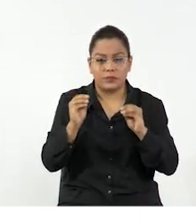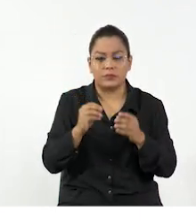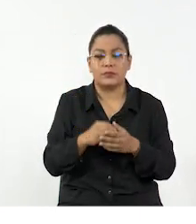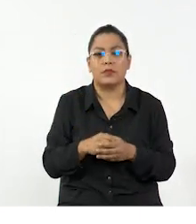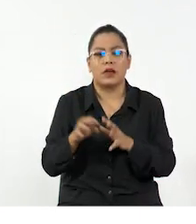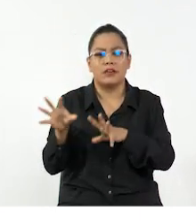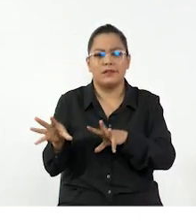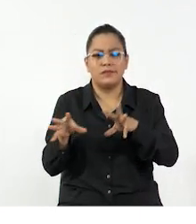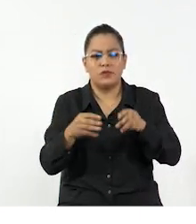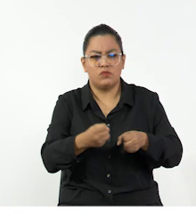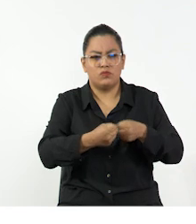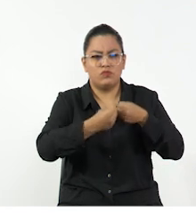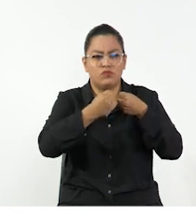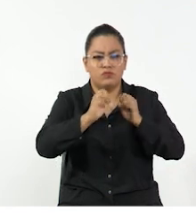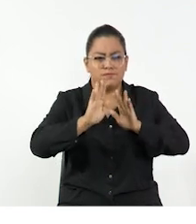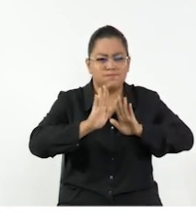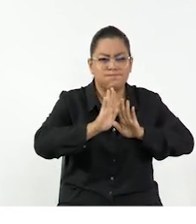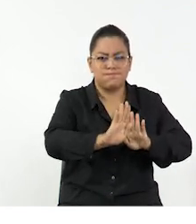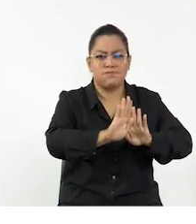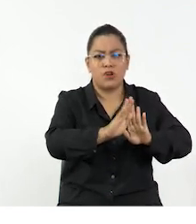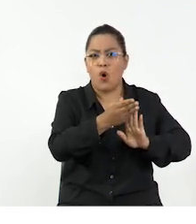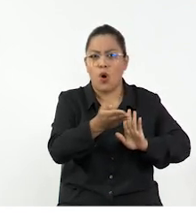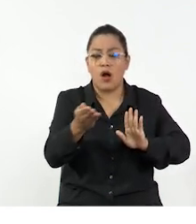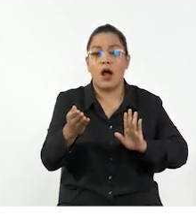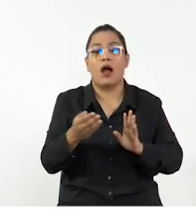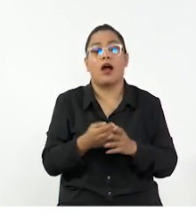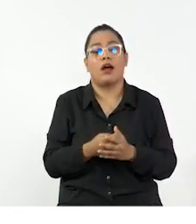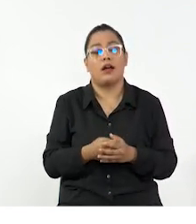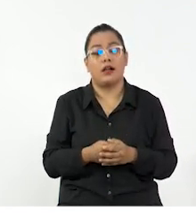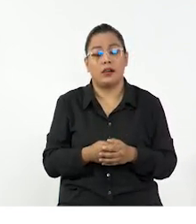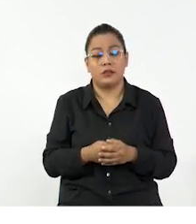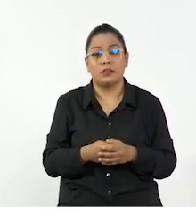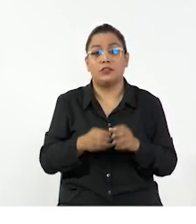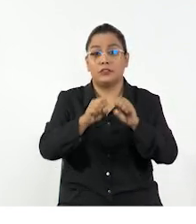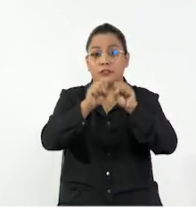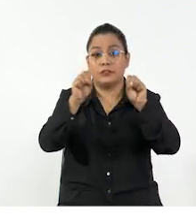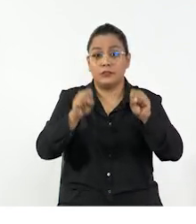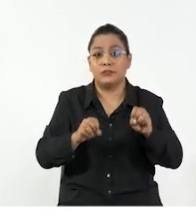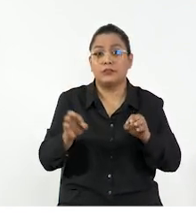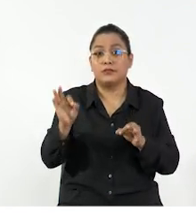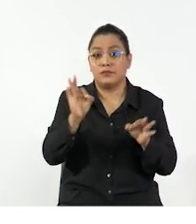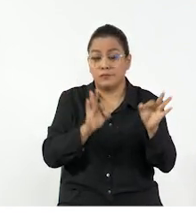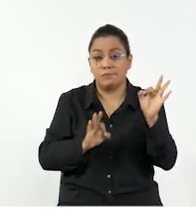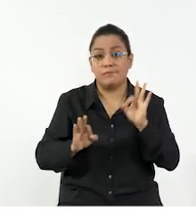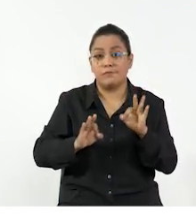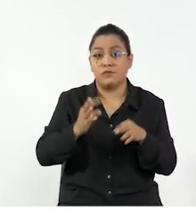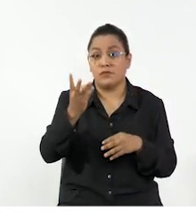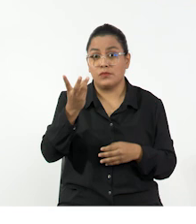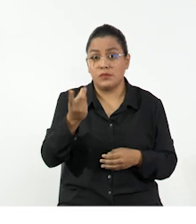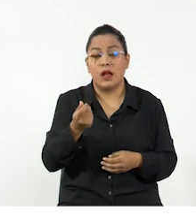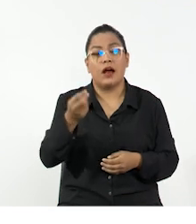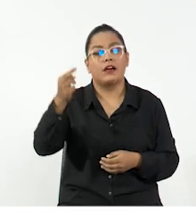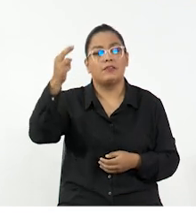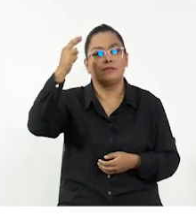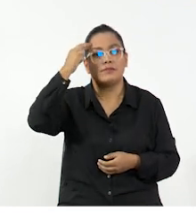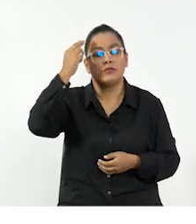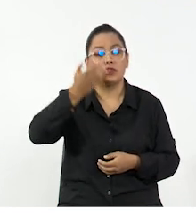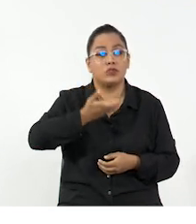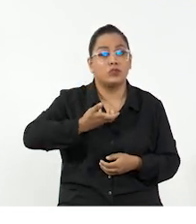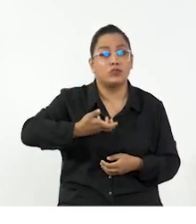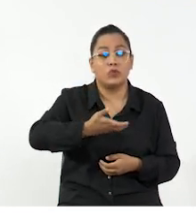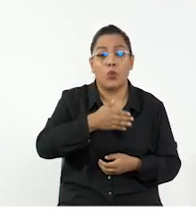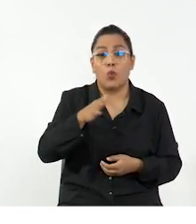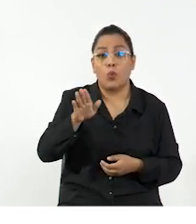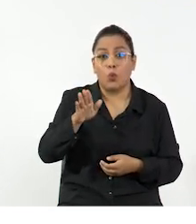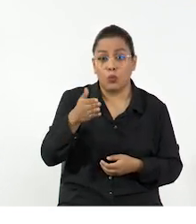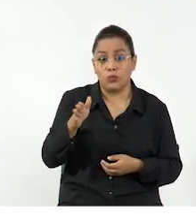bajo un plano inclinado, cuando nosotros aplicamos fuerzas para mover objetos. Son magnitudes que nos encontramos en la vida cotidiana. Es por eso